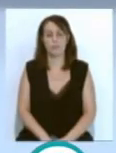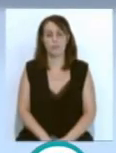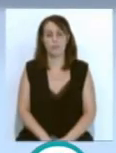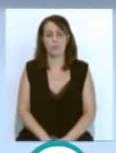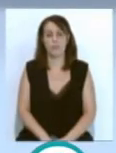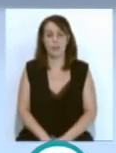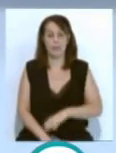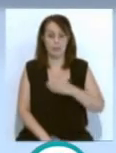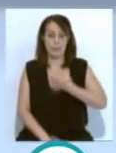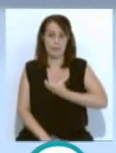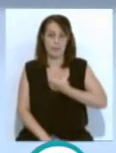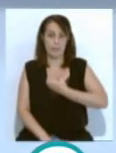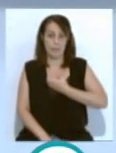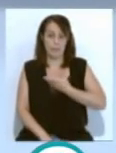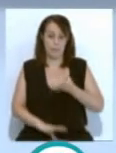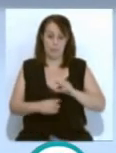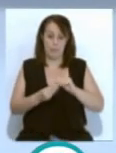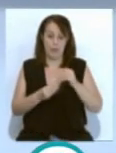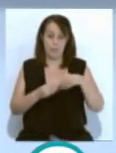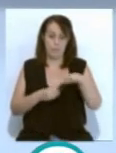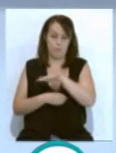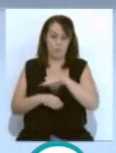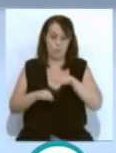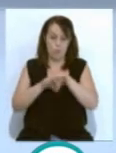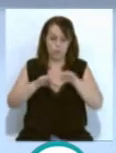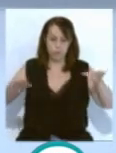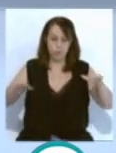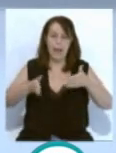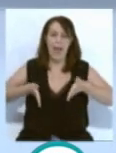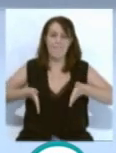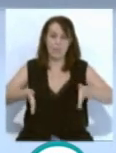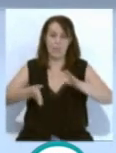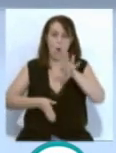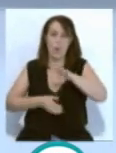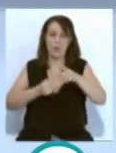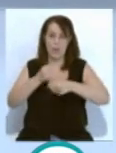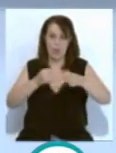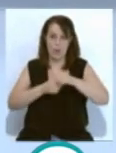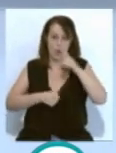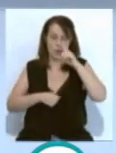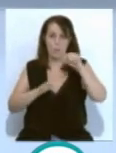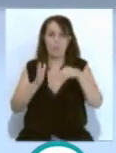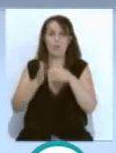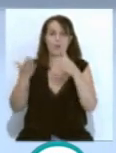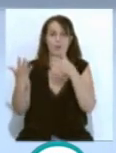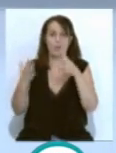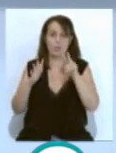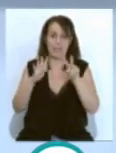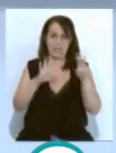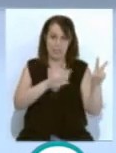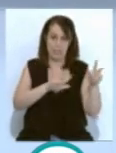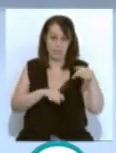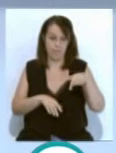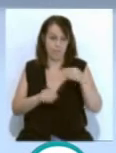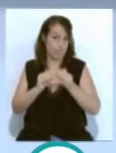Y el Ayuntamiento convertirá en plataforma única toda la avenida del 4 de diciembre de 1977. De esta